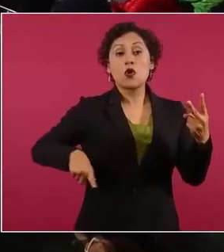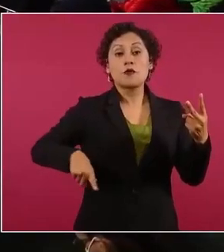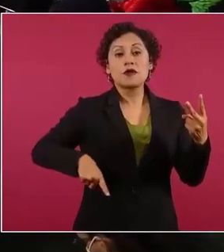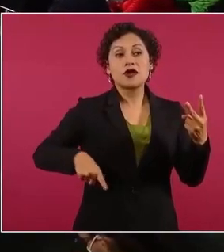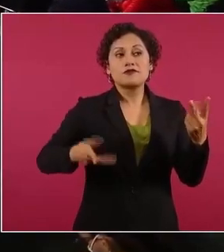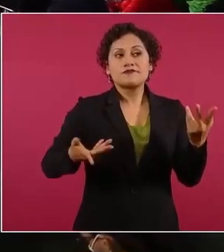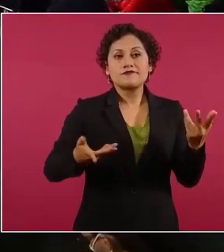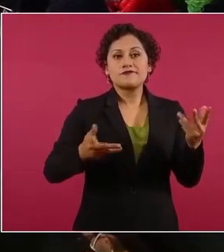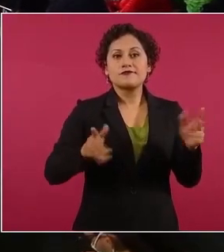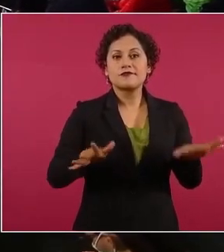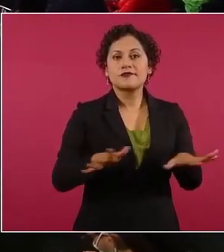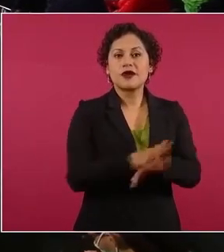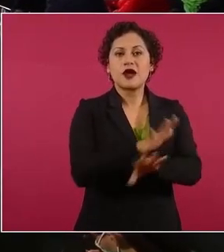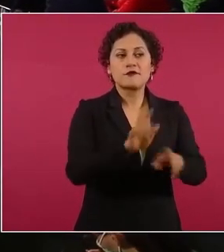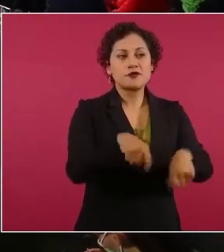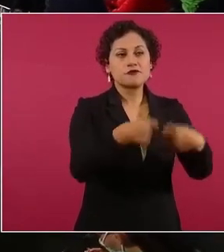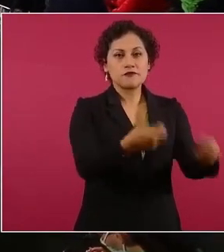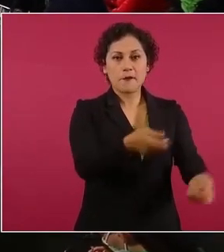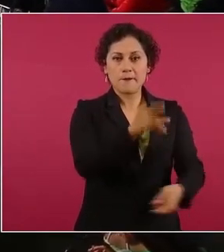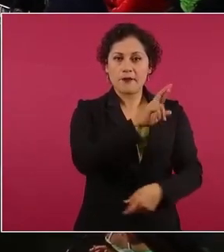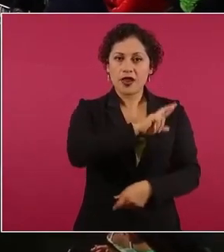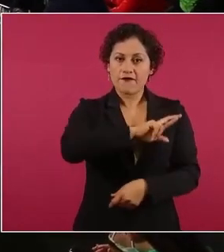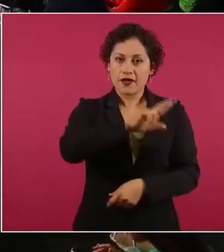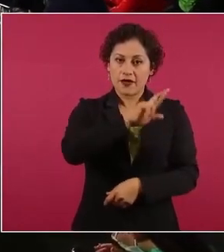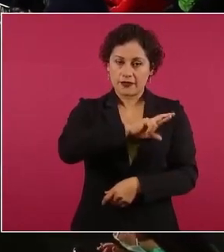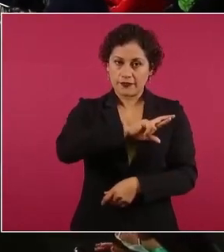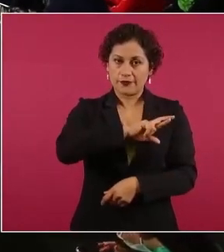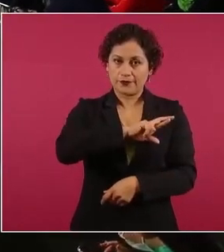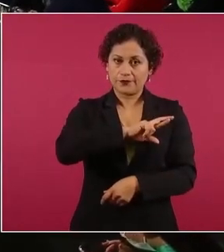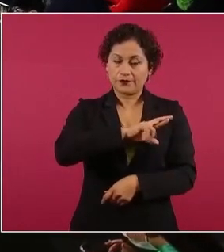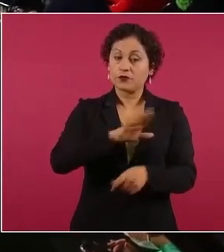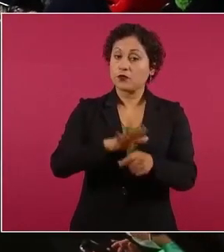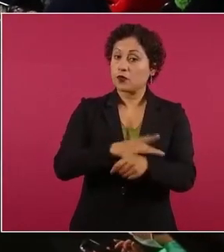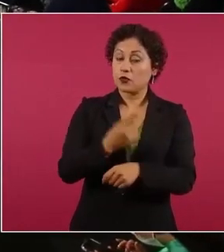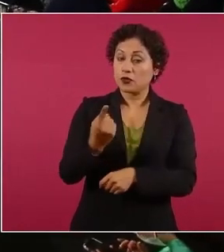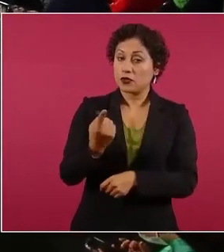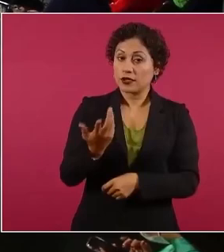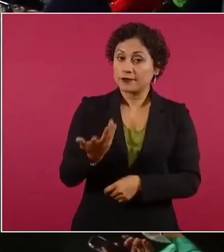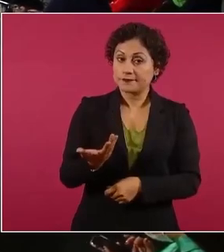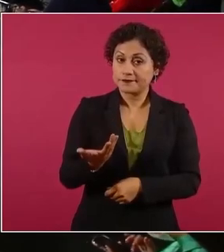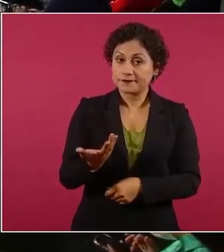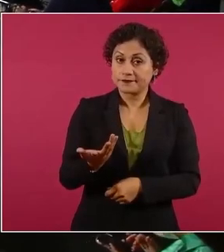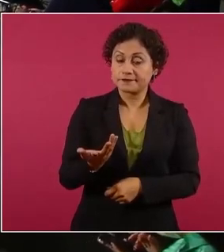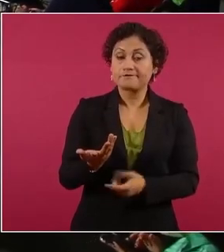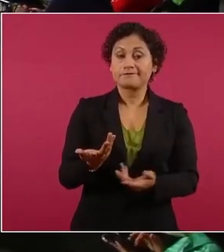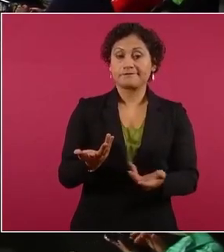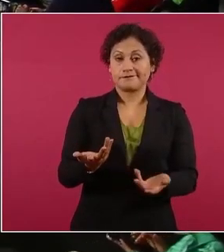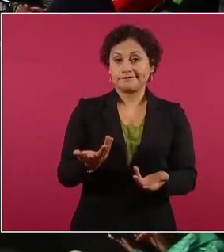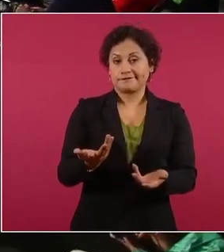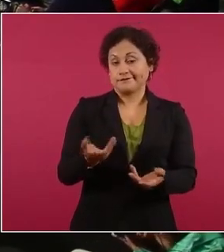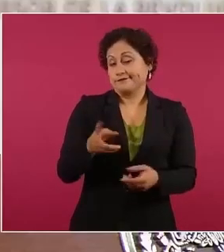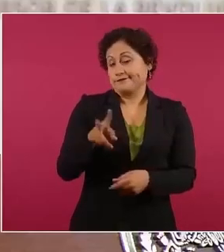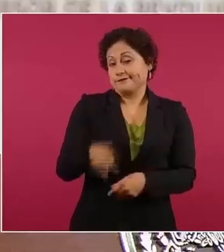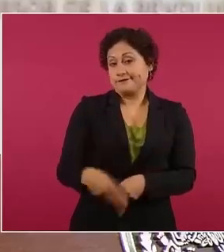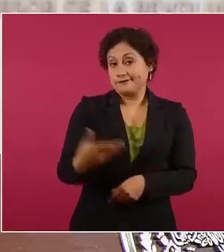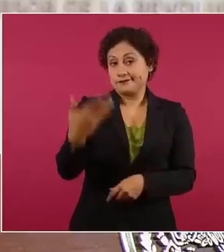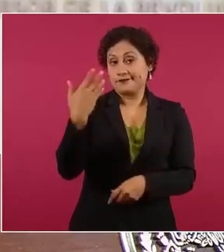por motivos electorales